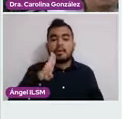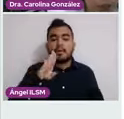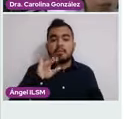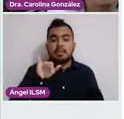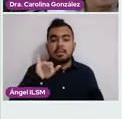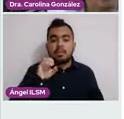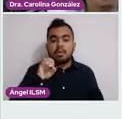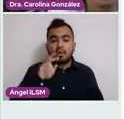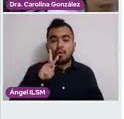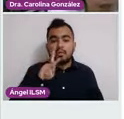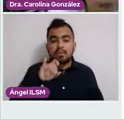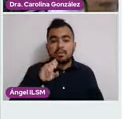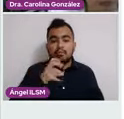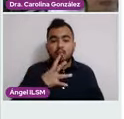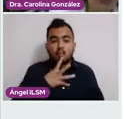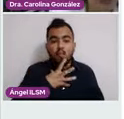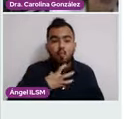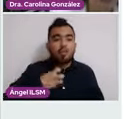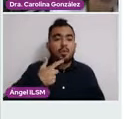tratamiento terapéutico.